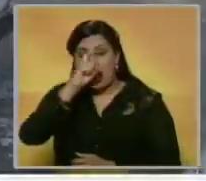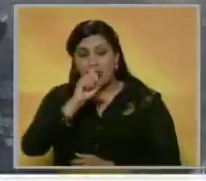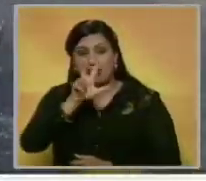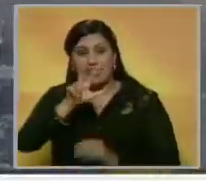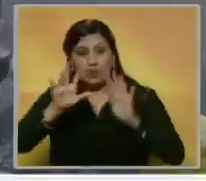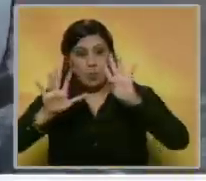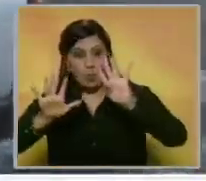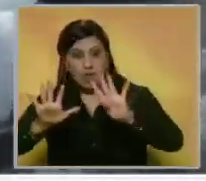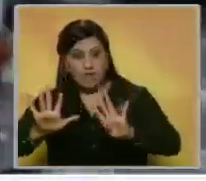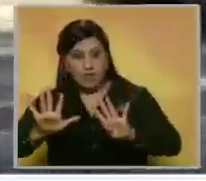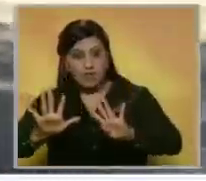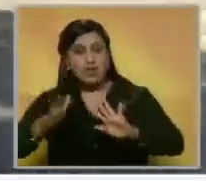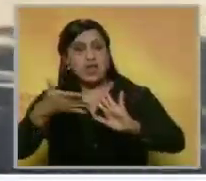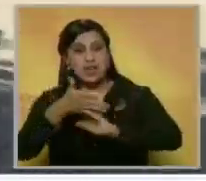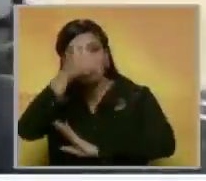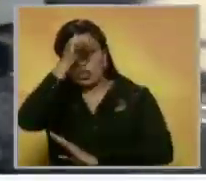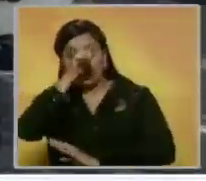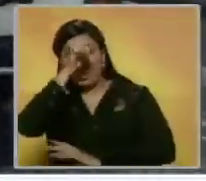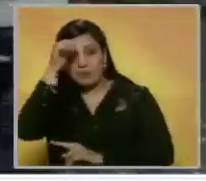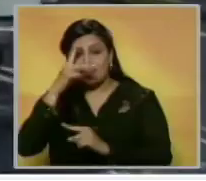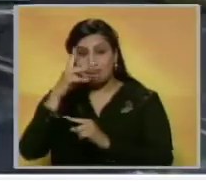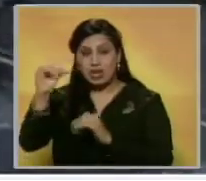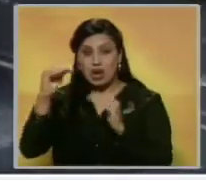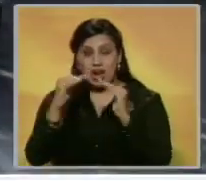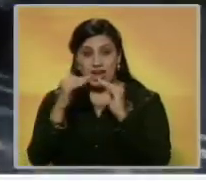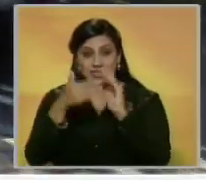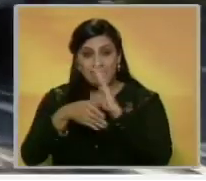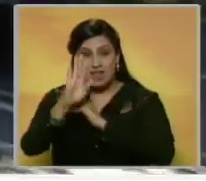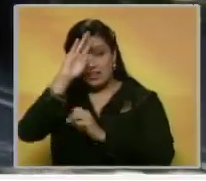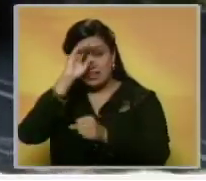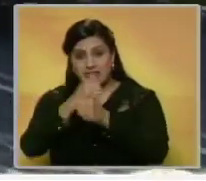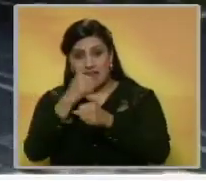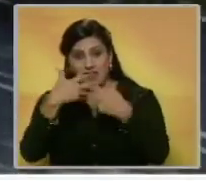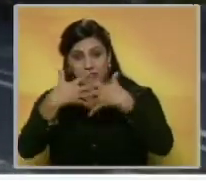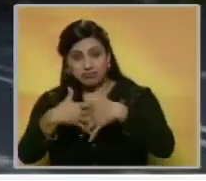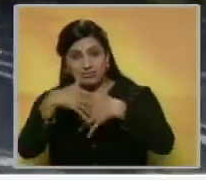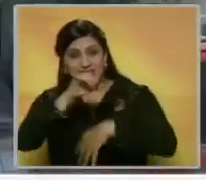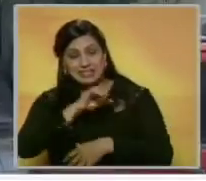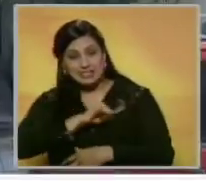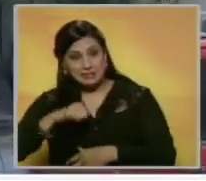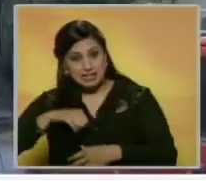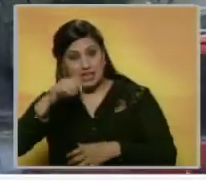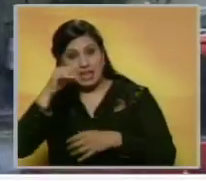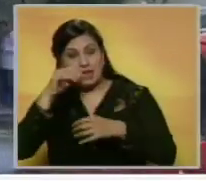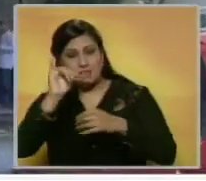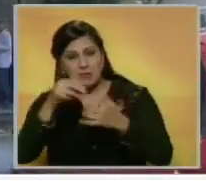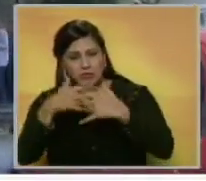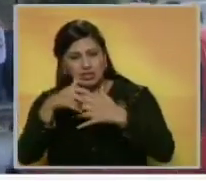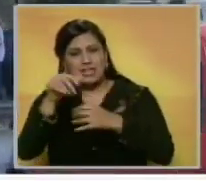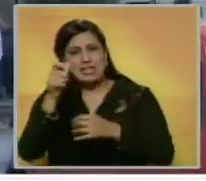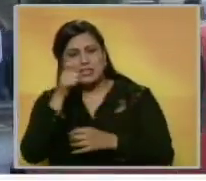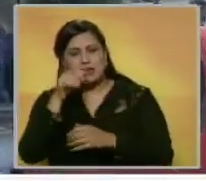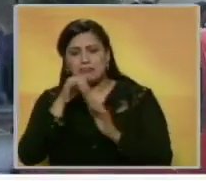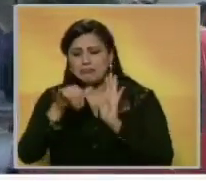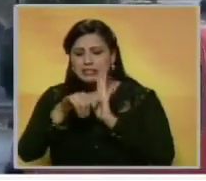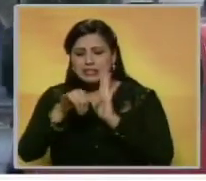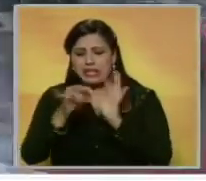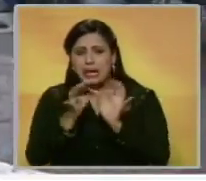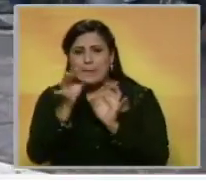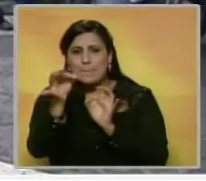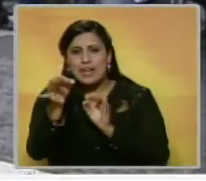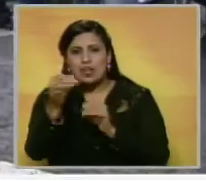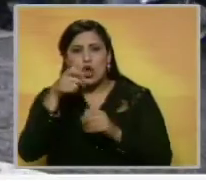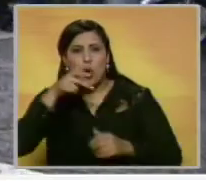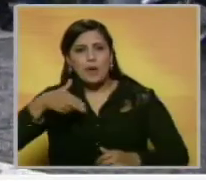de 39 años, que en este domingo salió de su casa rumbo a su trabajo en una empresa de seguridad y a pocos metros fue sorprendido por